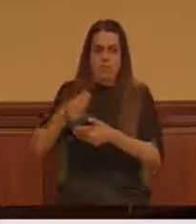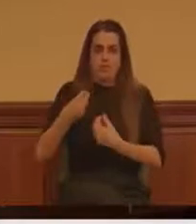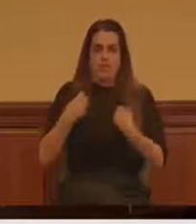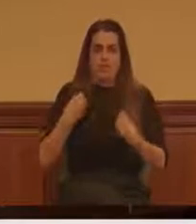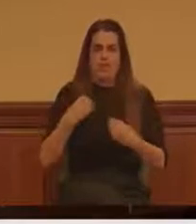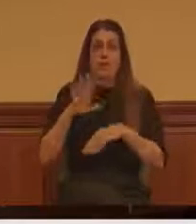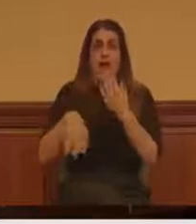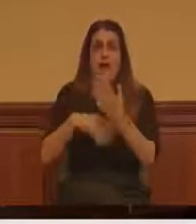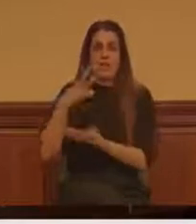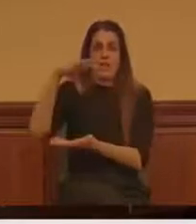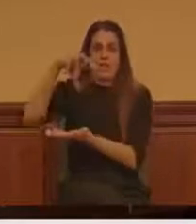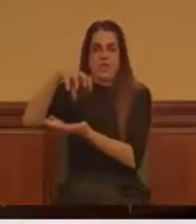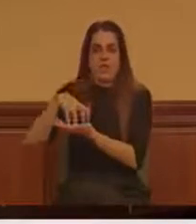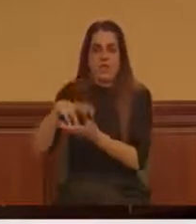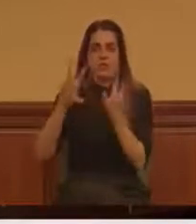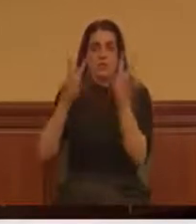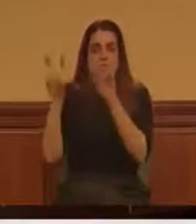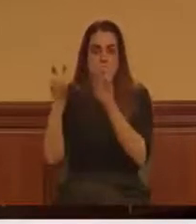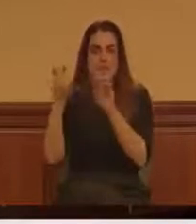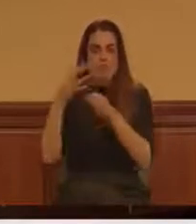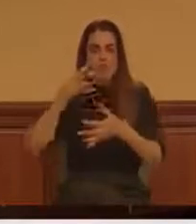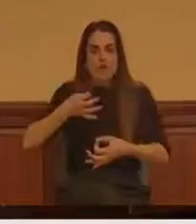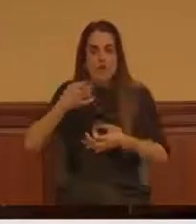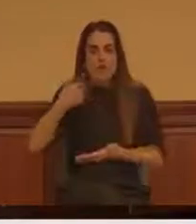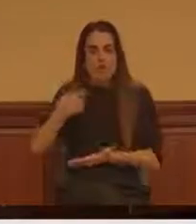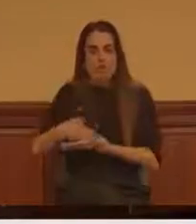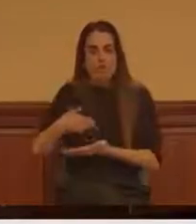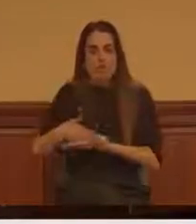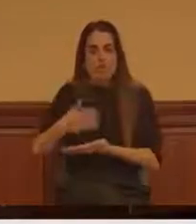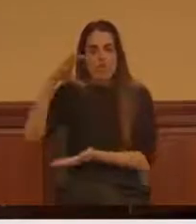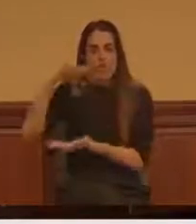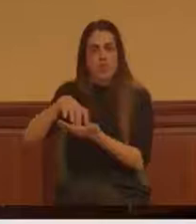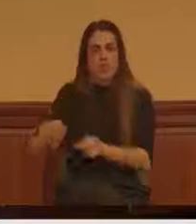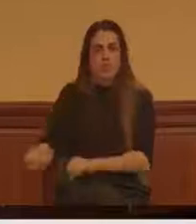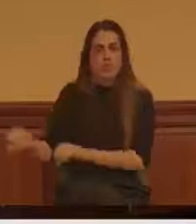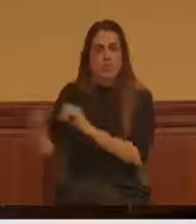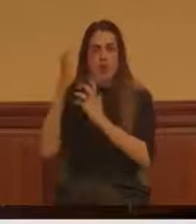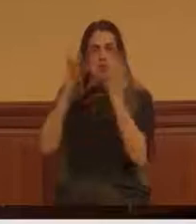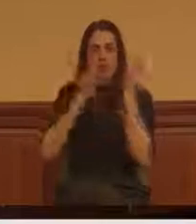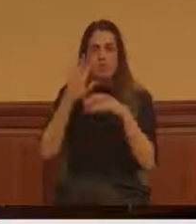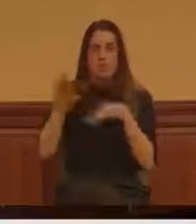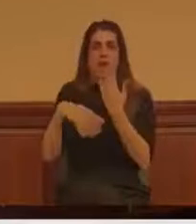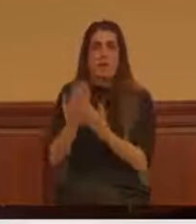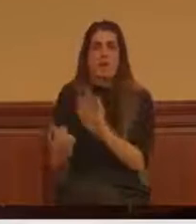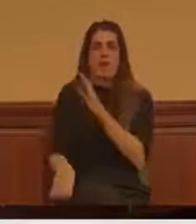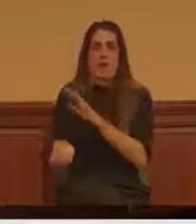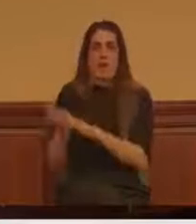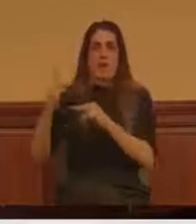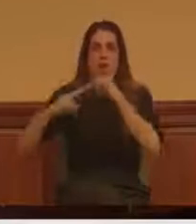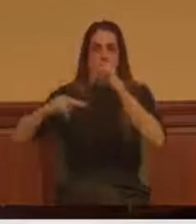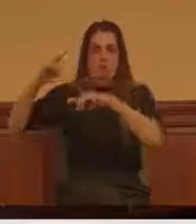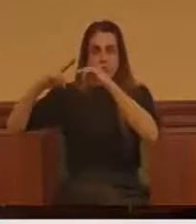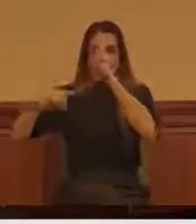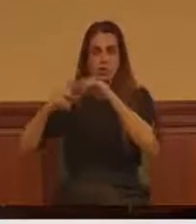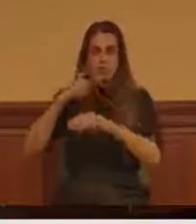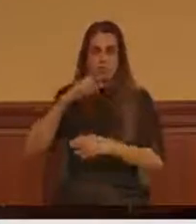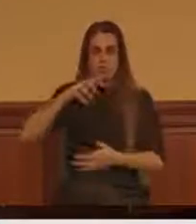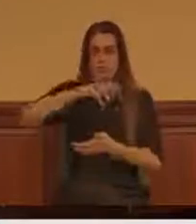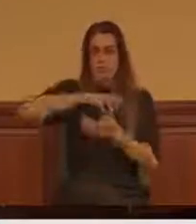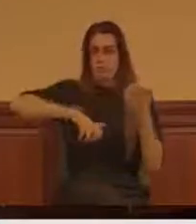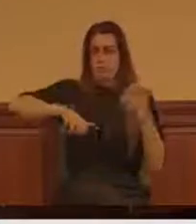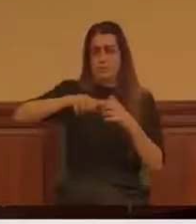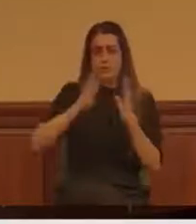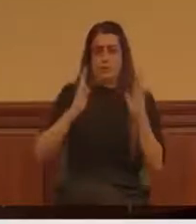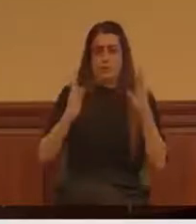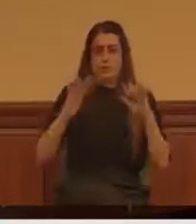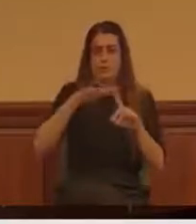un nuevo y verdadero centro de protección animal. Fue una odisea que el área de